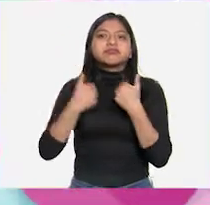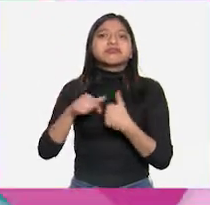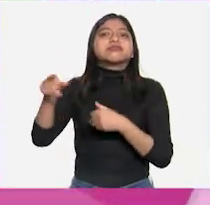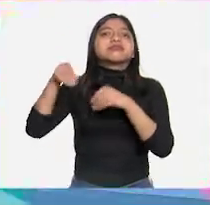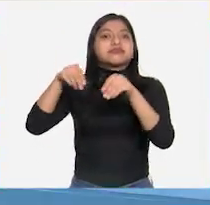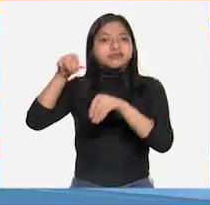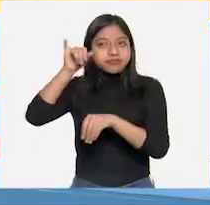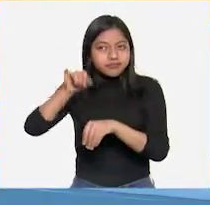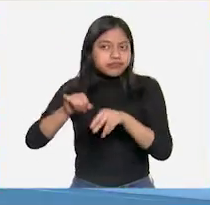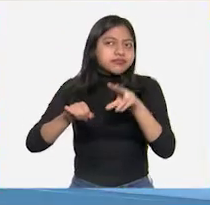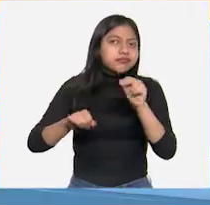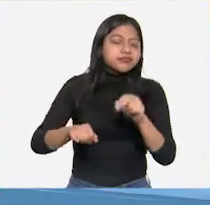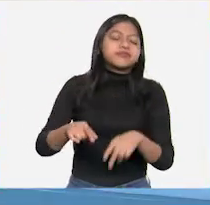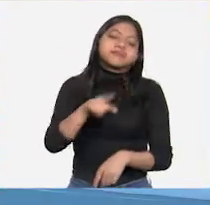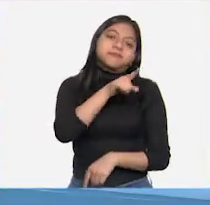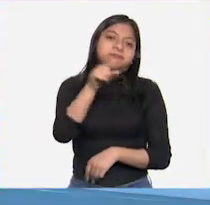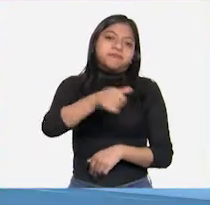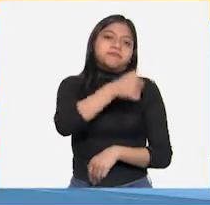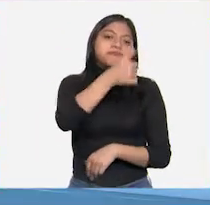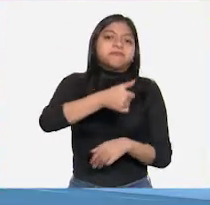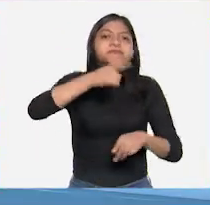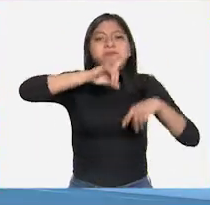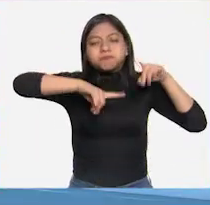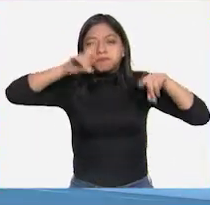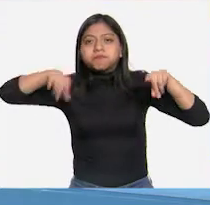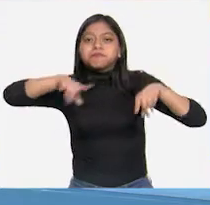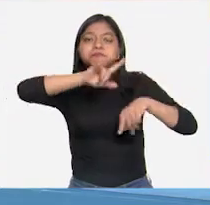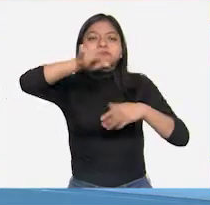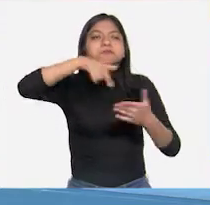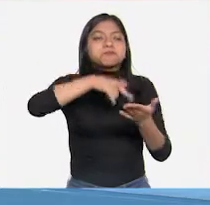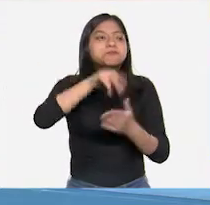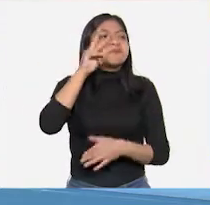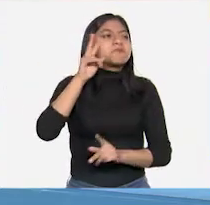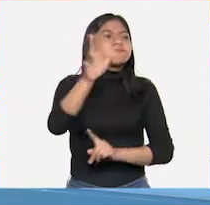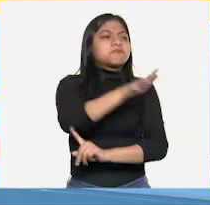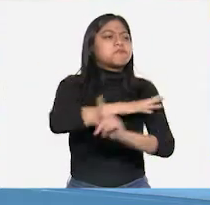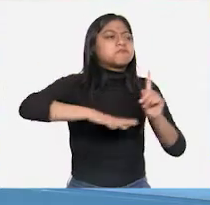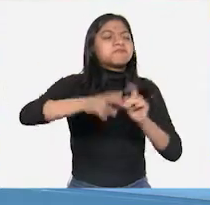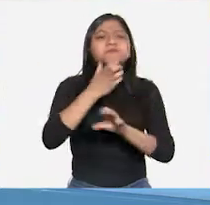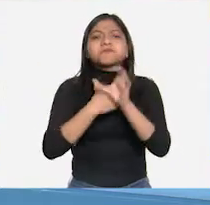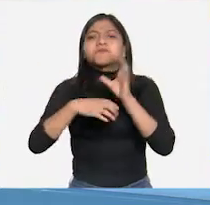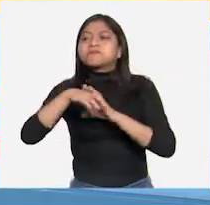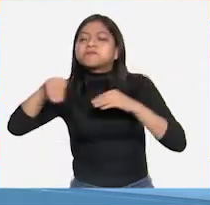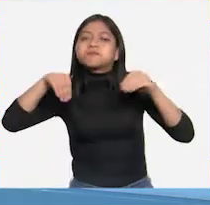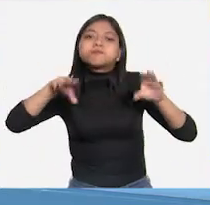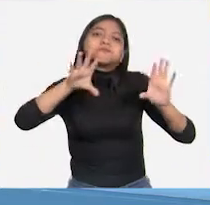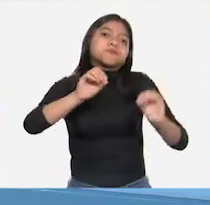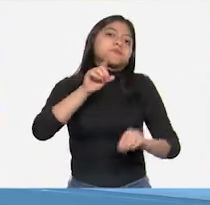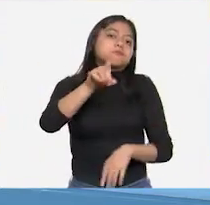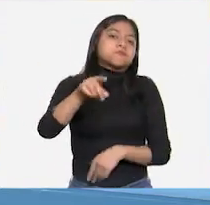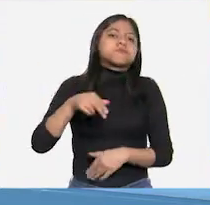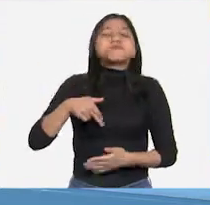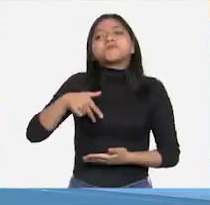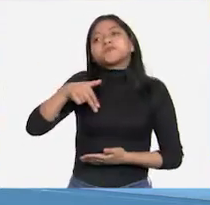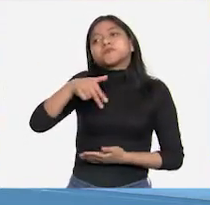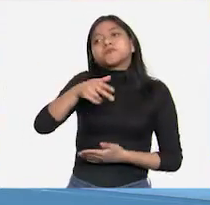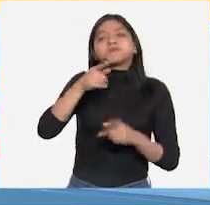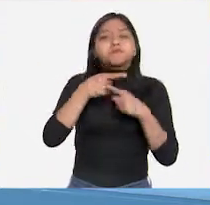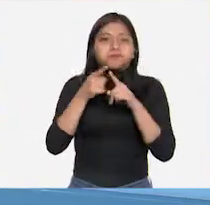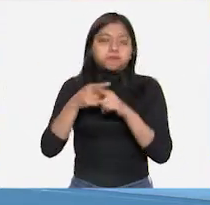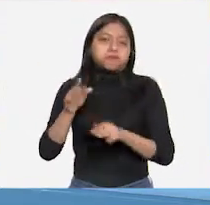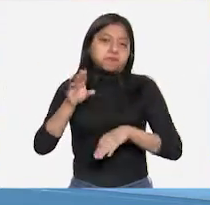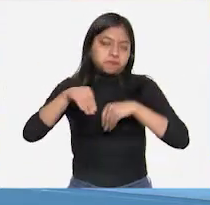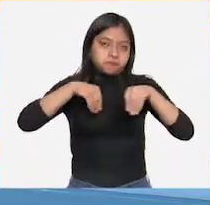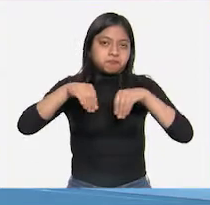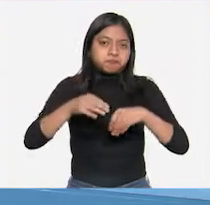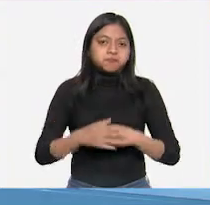es cierto. Dependiendo de dónde estemos, parece que se mueven los objetos o que nos movemos nosotros. Y me